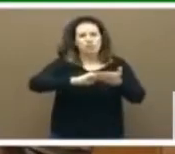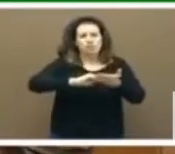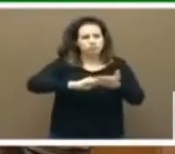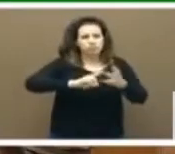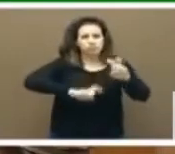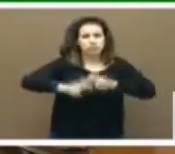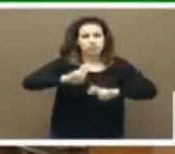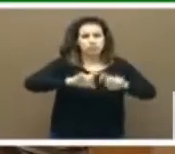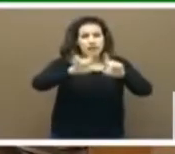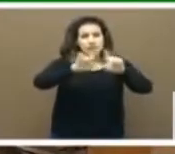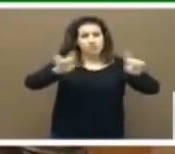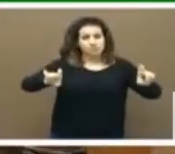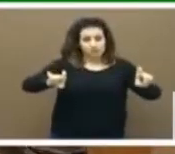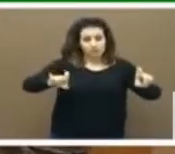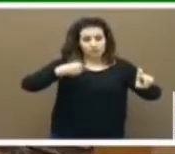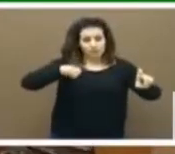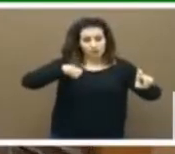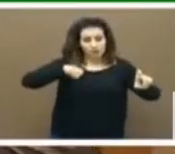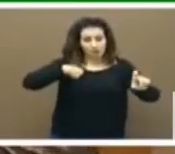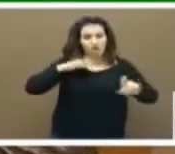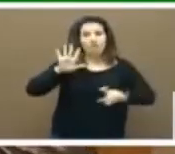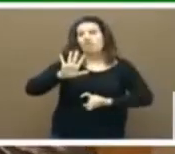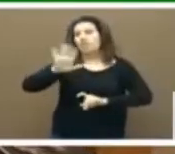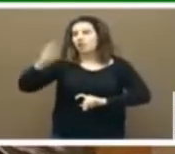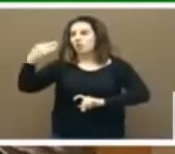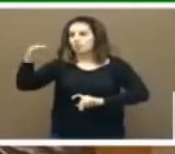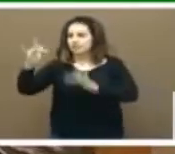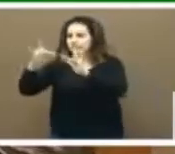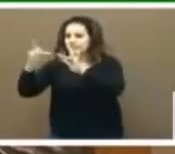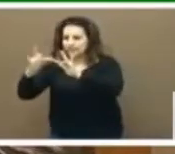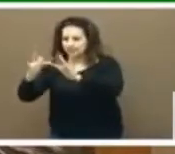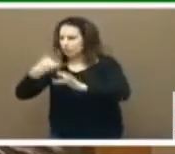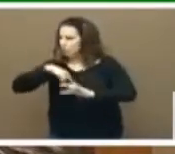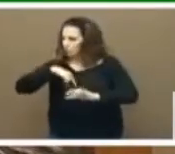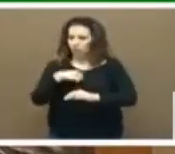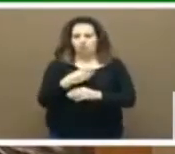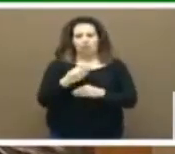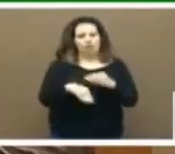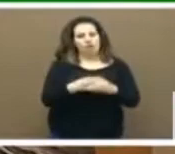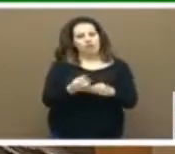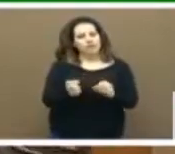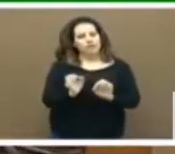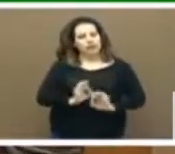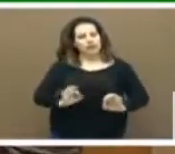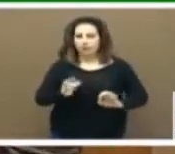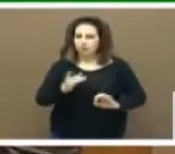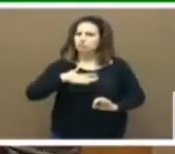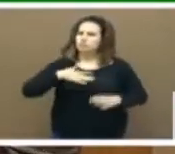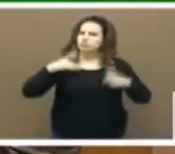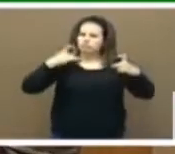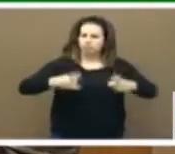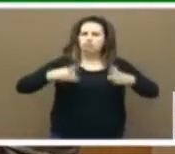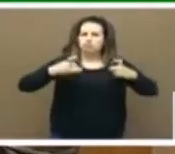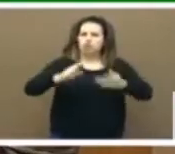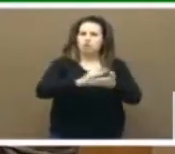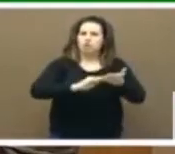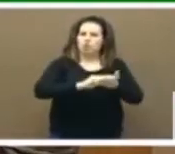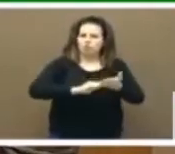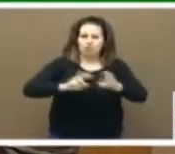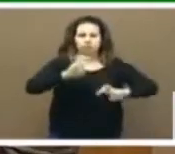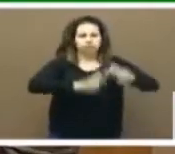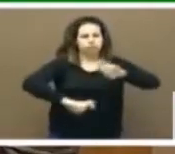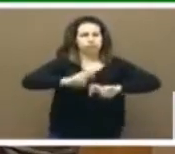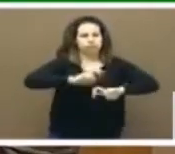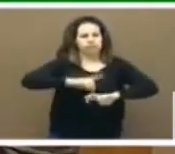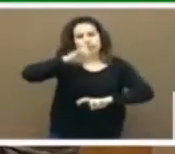propia empresa ha mantenido contacto con otras cinco. Es decir, que no hemos estado de brazos cruzados, hemos estado trabajando para intentar buscar una solución. Les recuerdo que hay una día